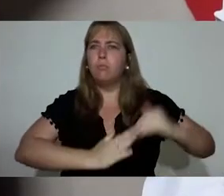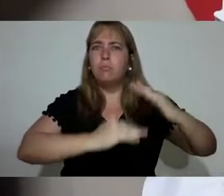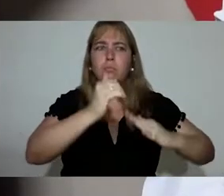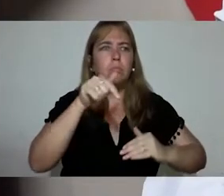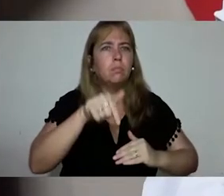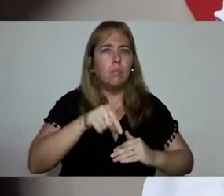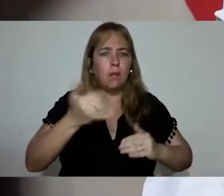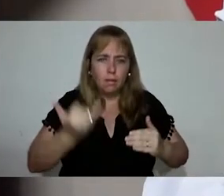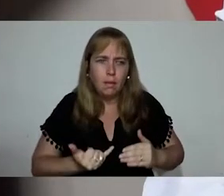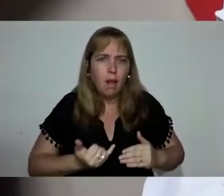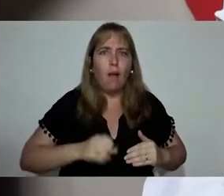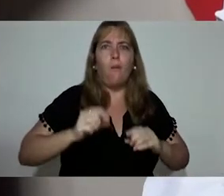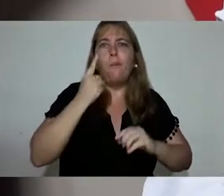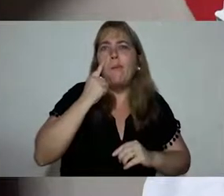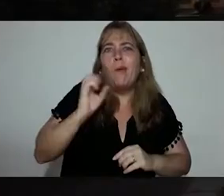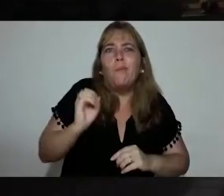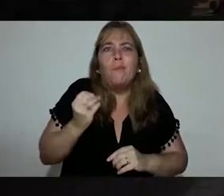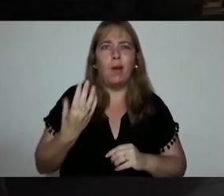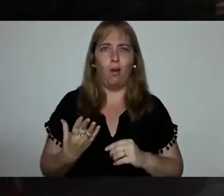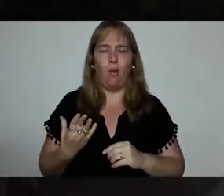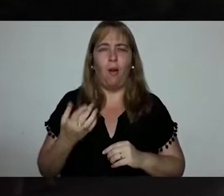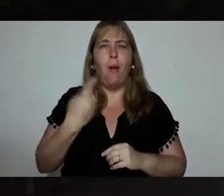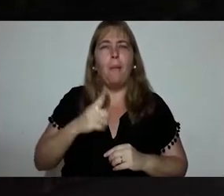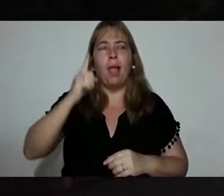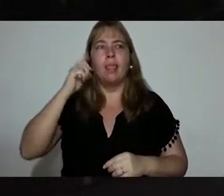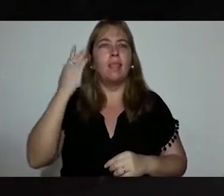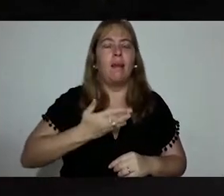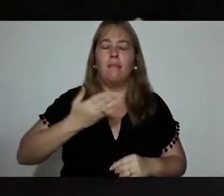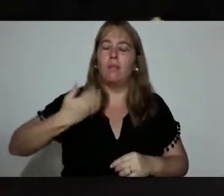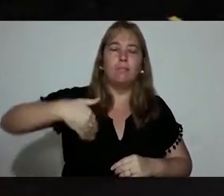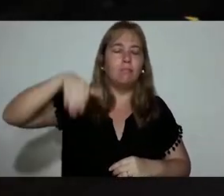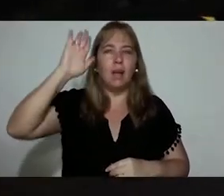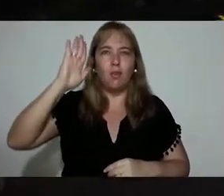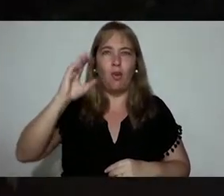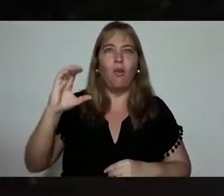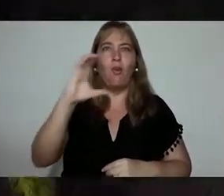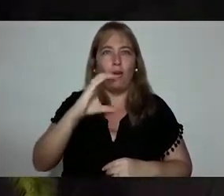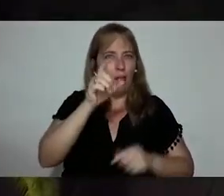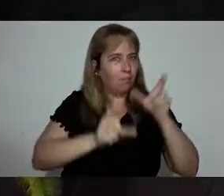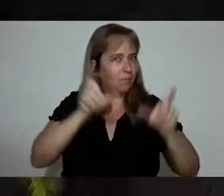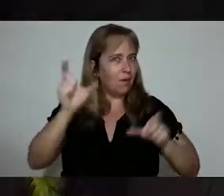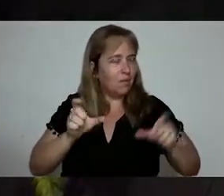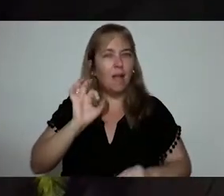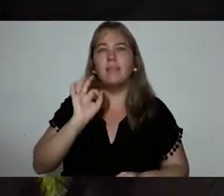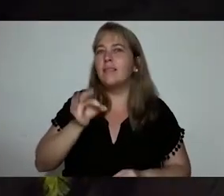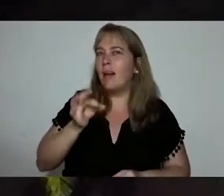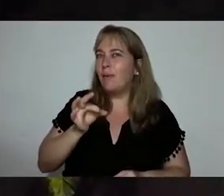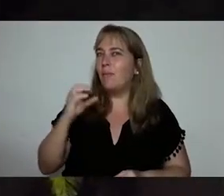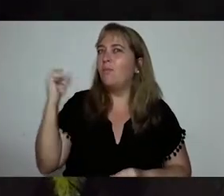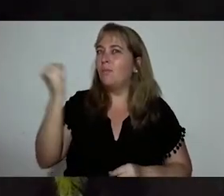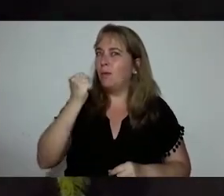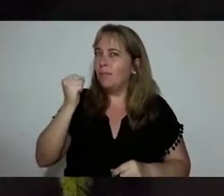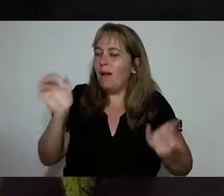pública que trae infraestructura para vivir mejor. Pero tenemos un desafío mayor. Los concordienses sabemos de los que somos